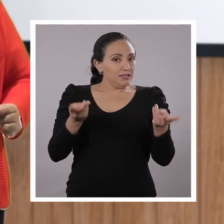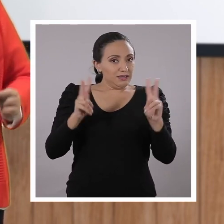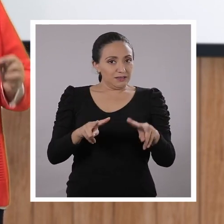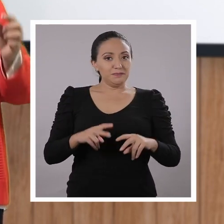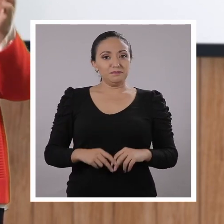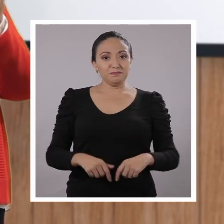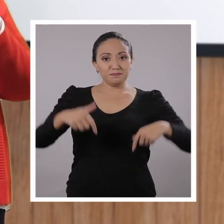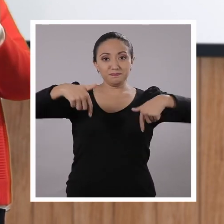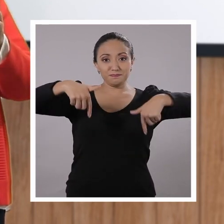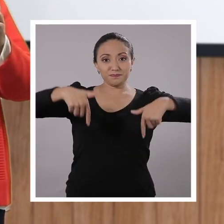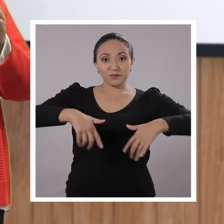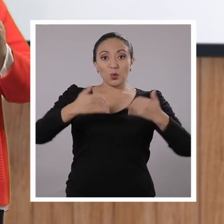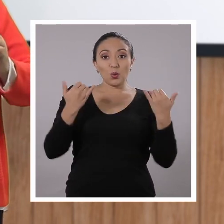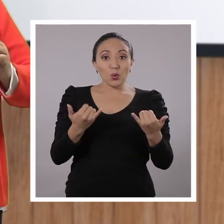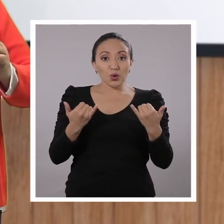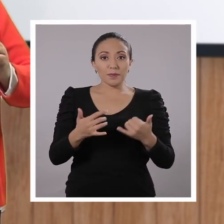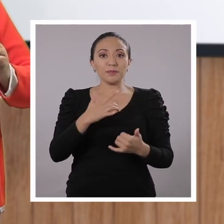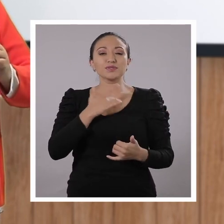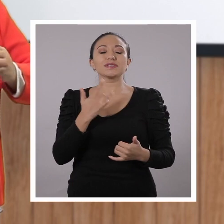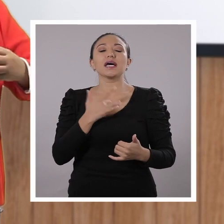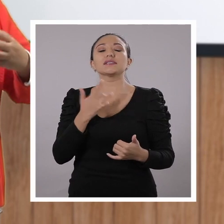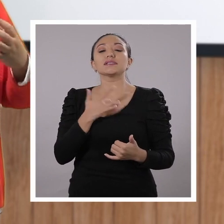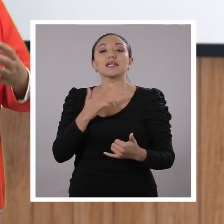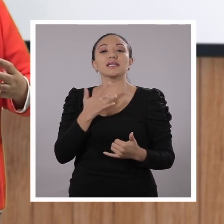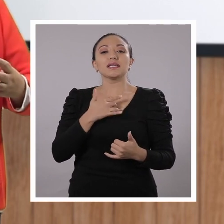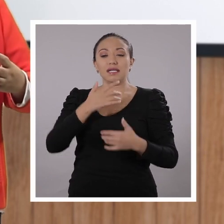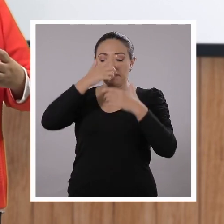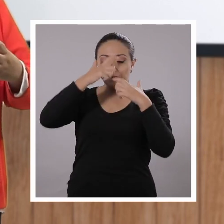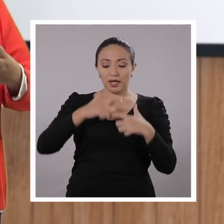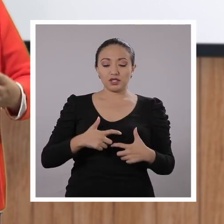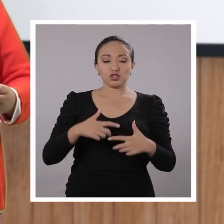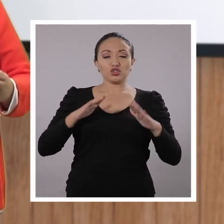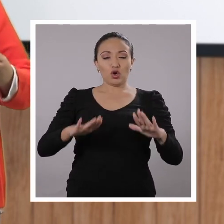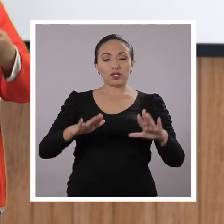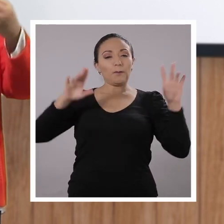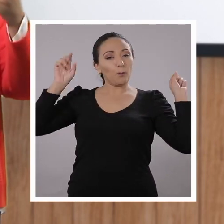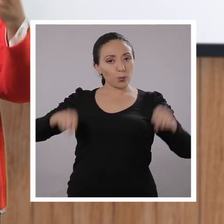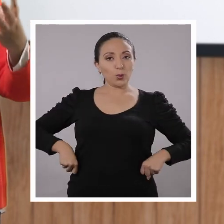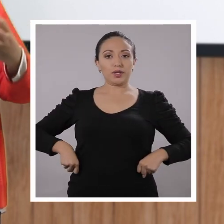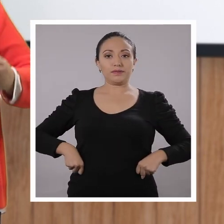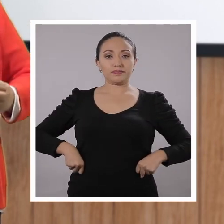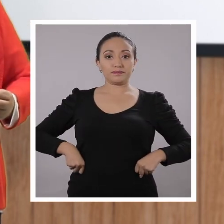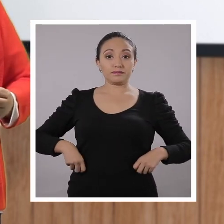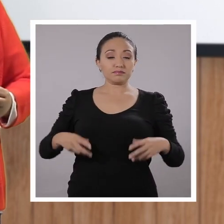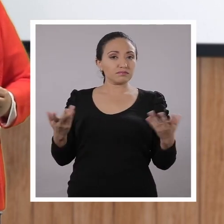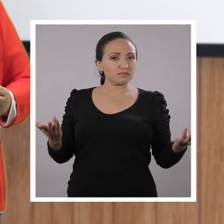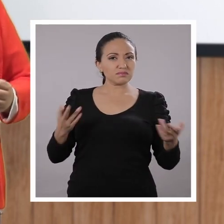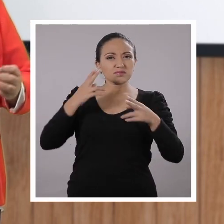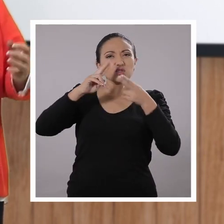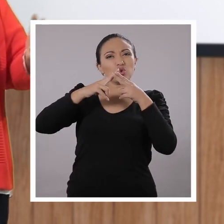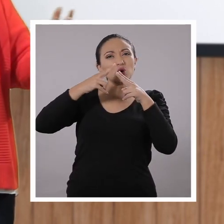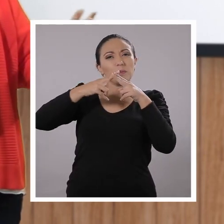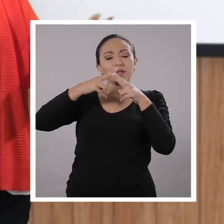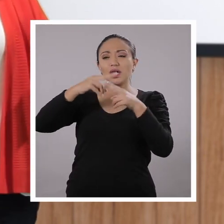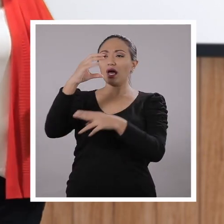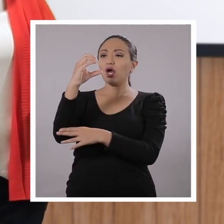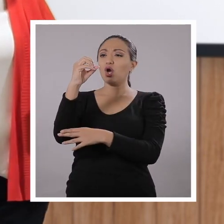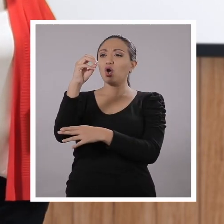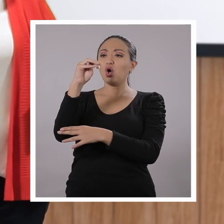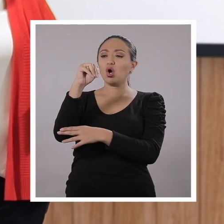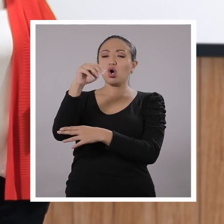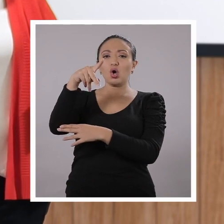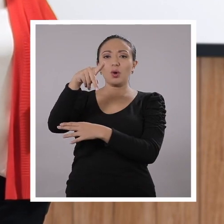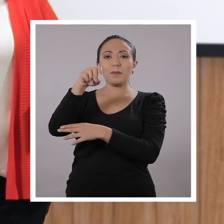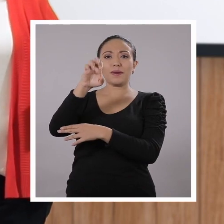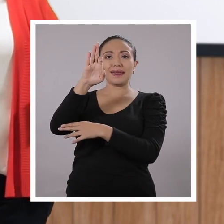mismo. Así que te invito el día de hoy a sentirte una persona competente. ¿Qué será esto de